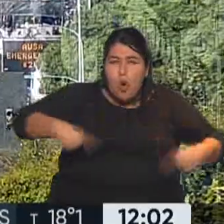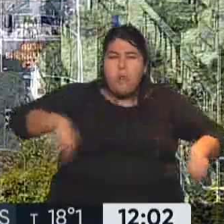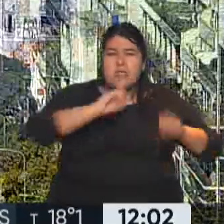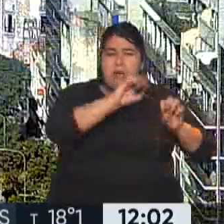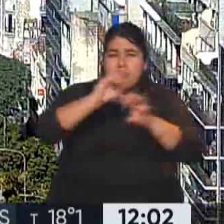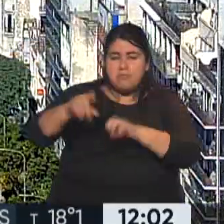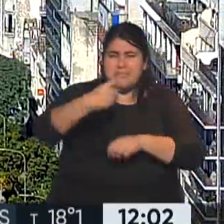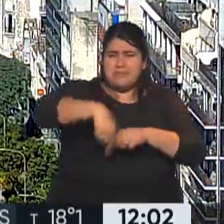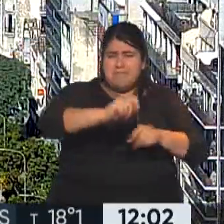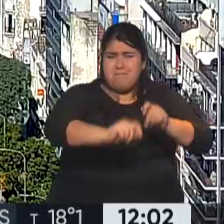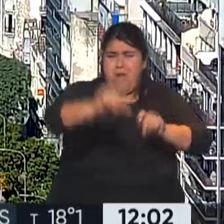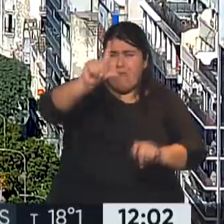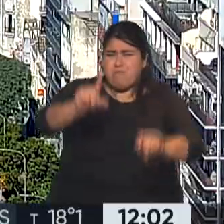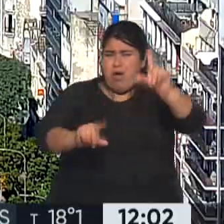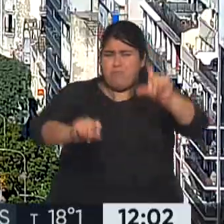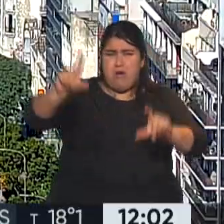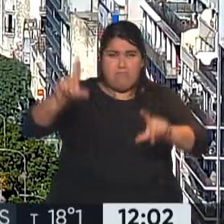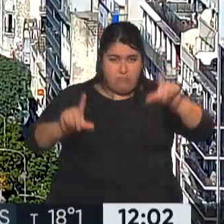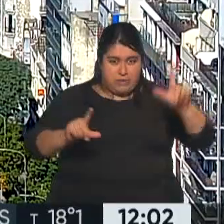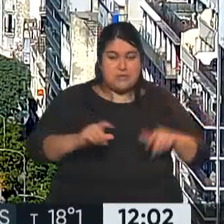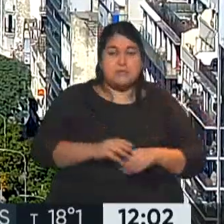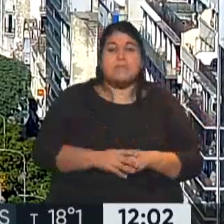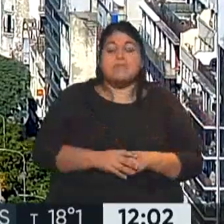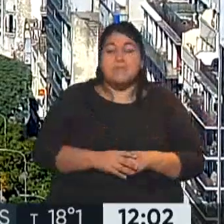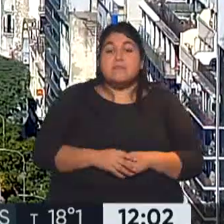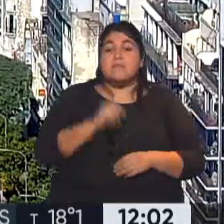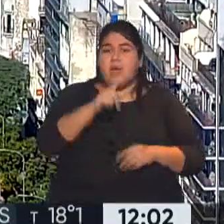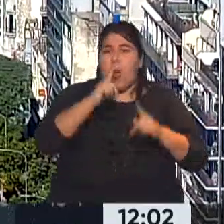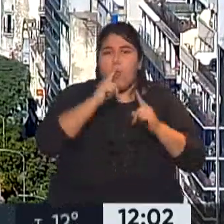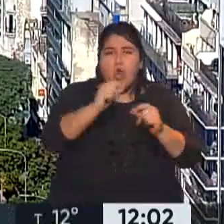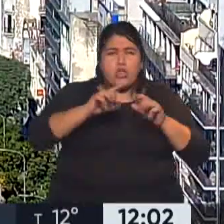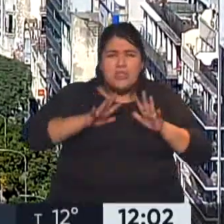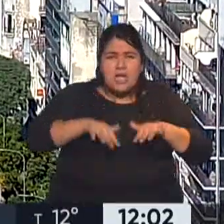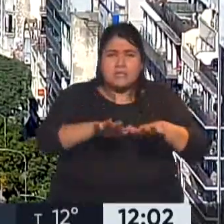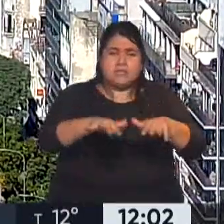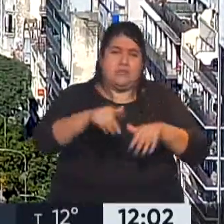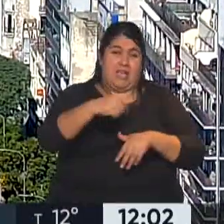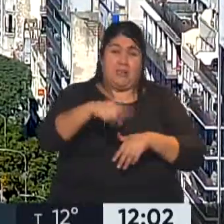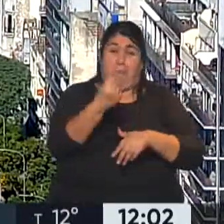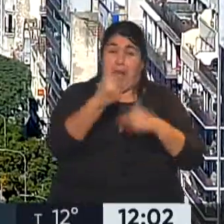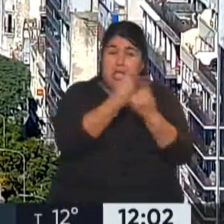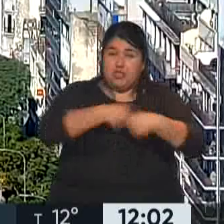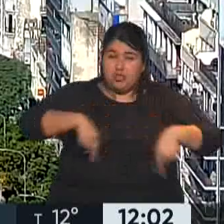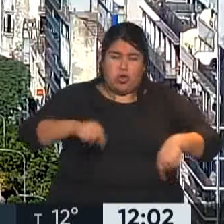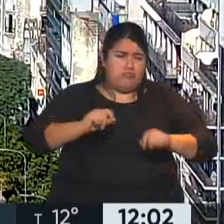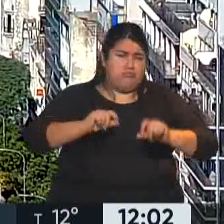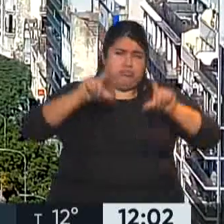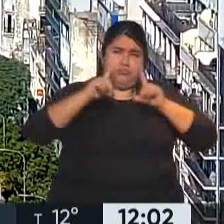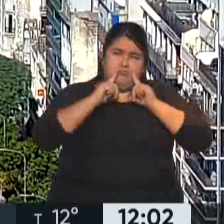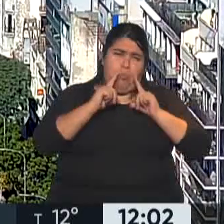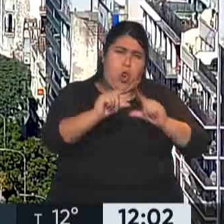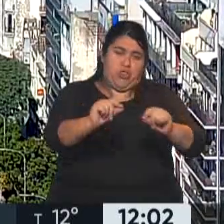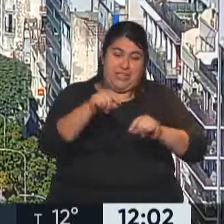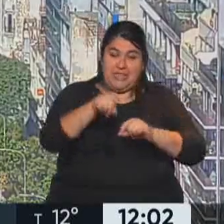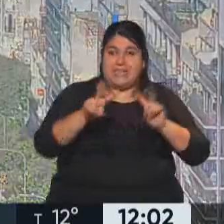incrementando los precios de los productos de la canasta básica. Protesta contra la suba de precios es uno de los temas del día.